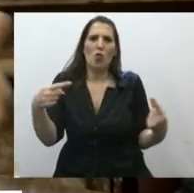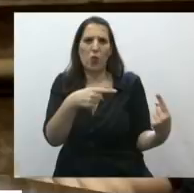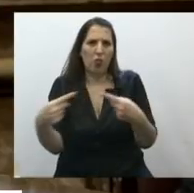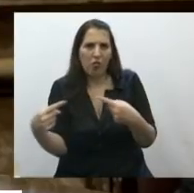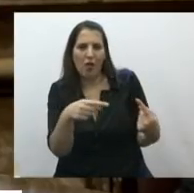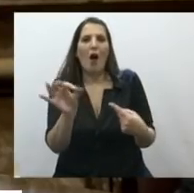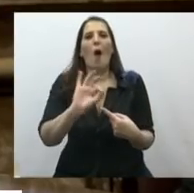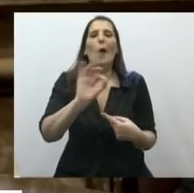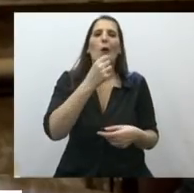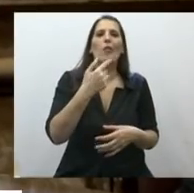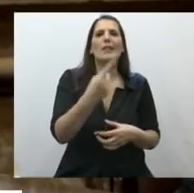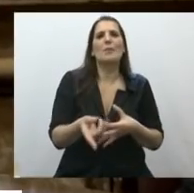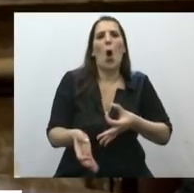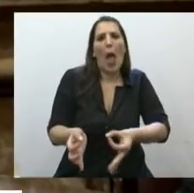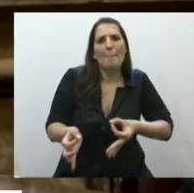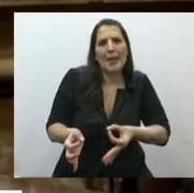niño, hablamos de ser humano,